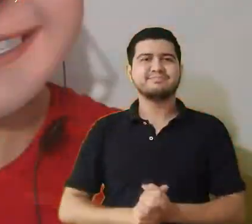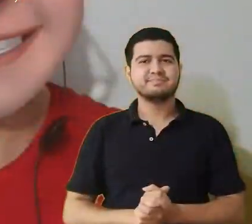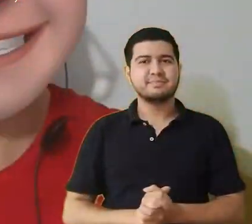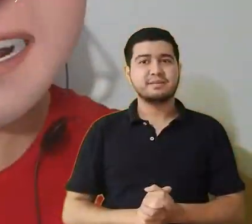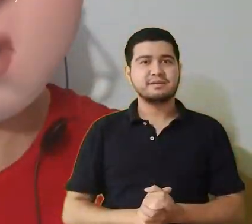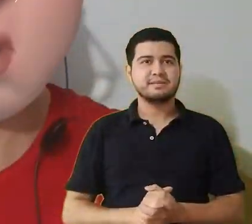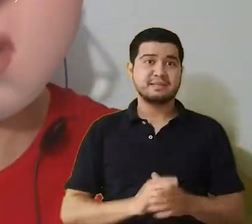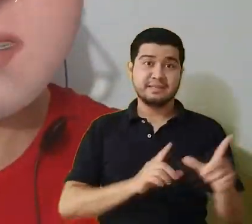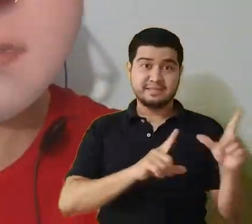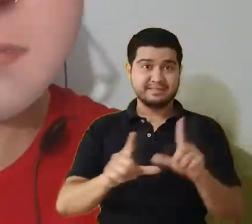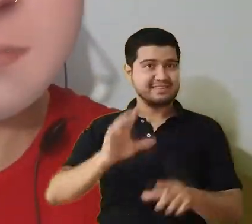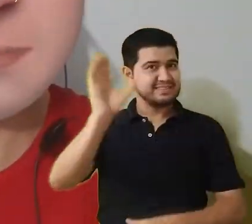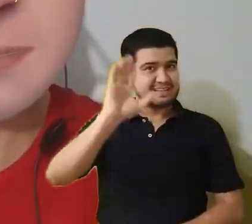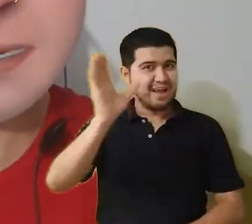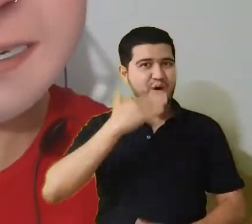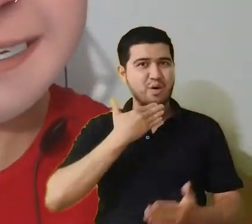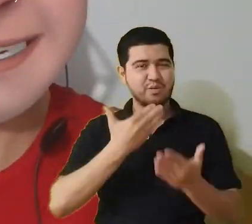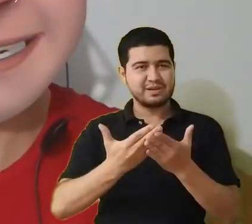Chao.